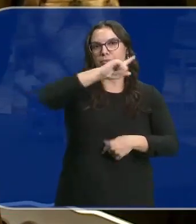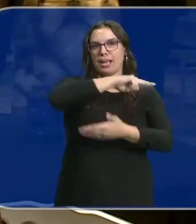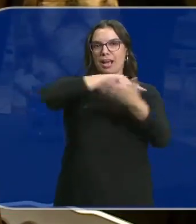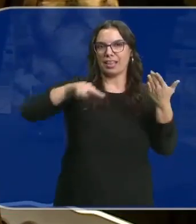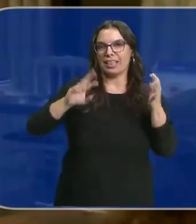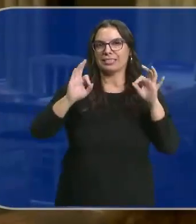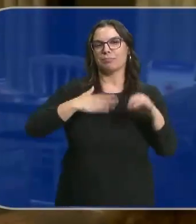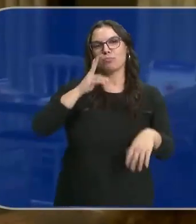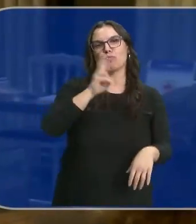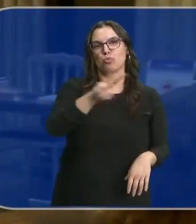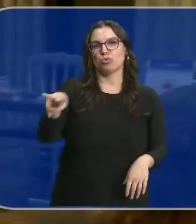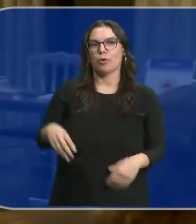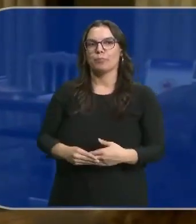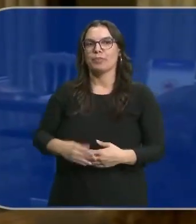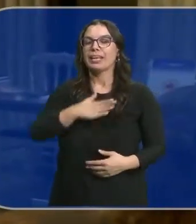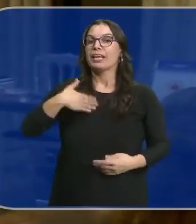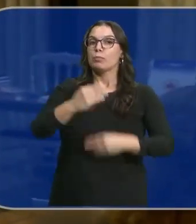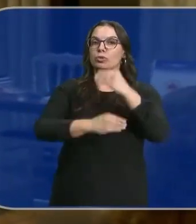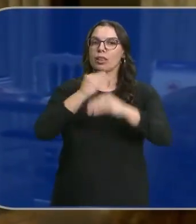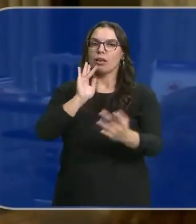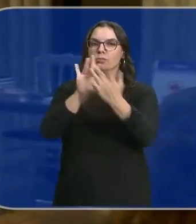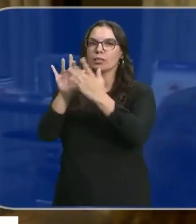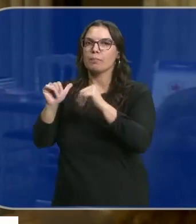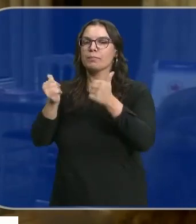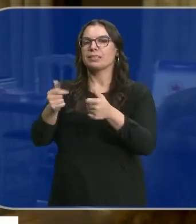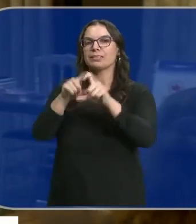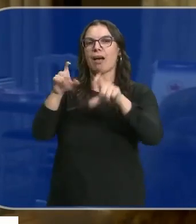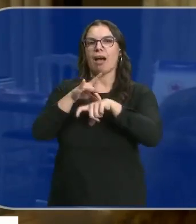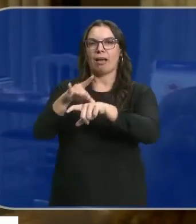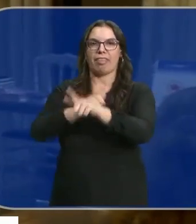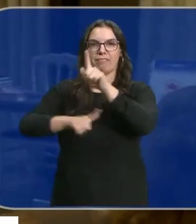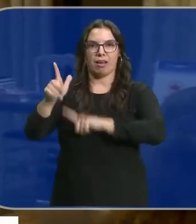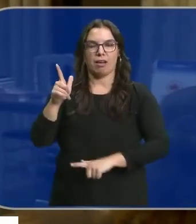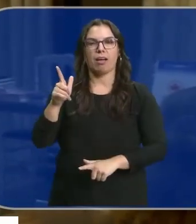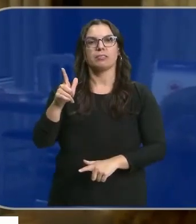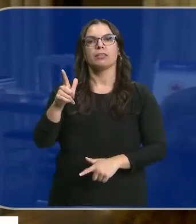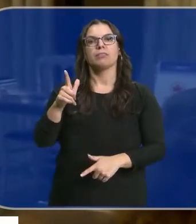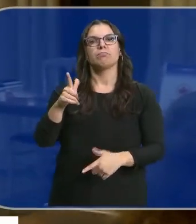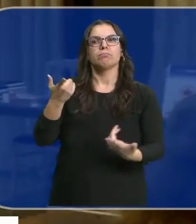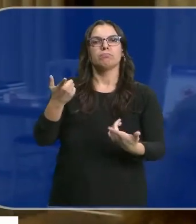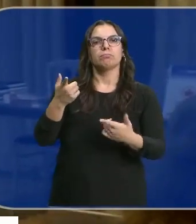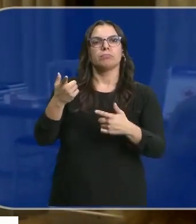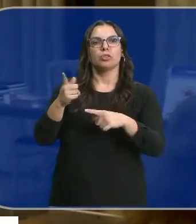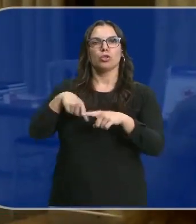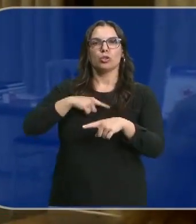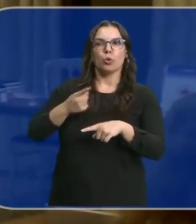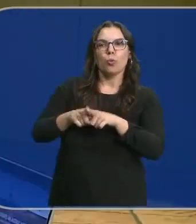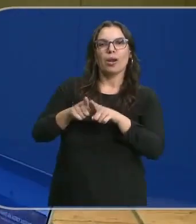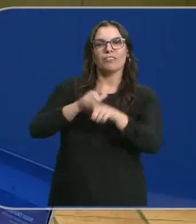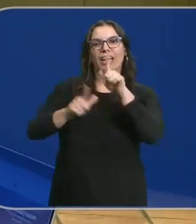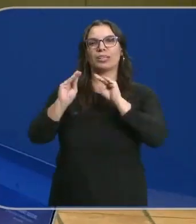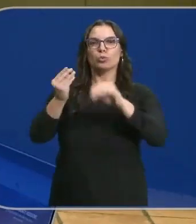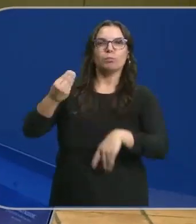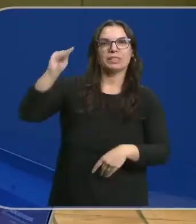y en concreto a nuestro museo. Lo que queremos hacer es acercarnos aún un poquito más a las agencias de viajes y ser un complemento para llenar los viajes de sus